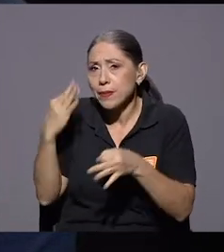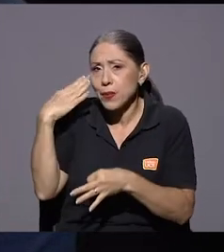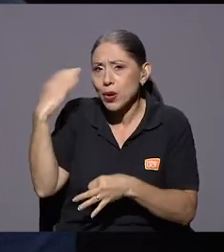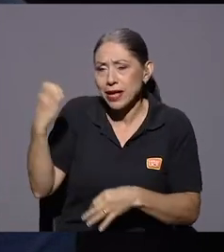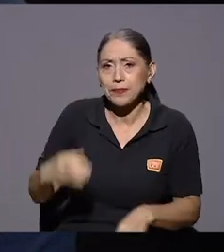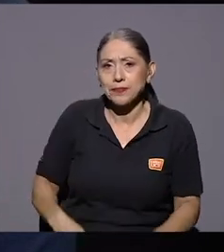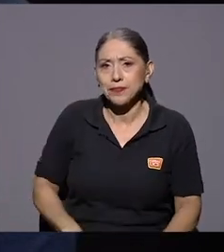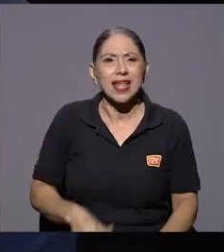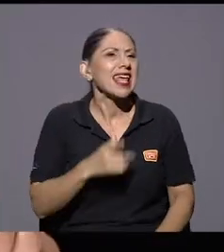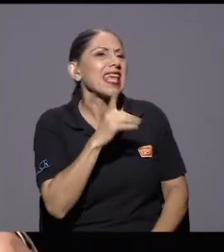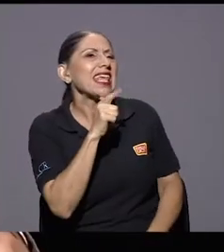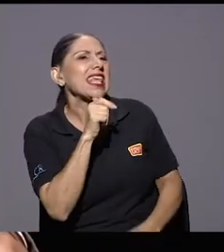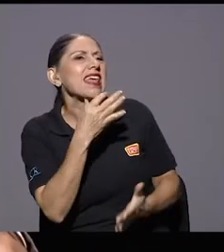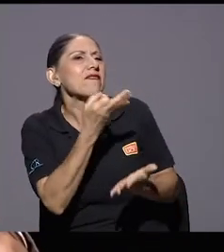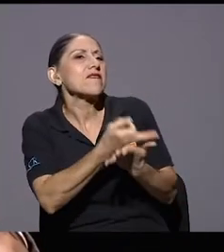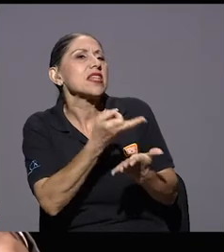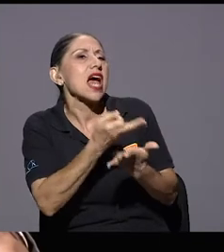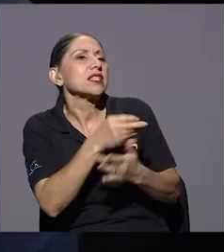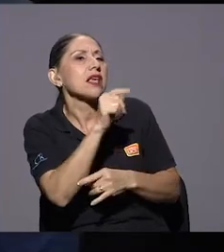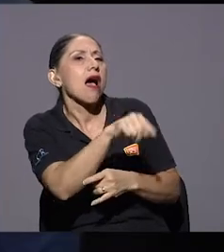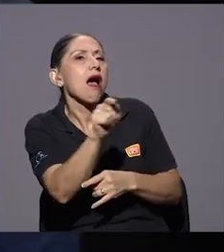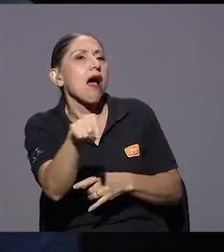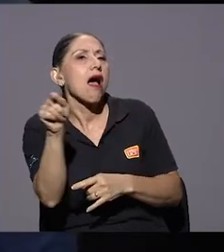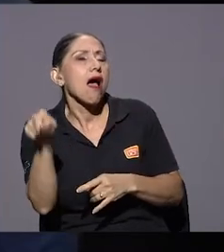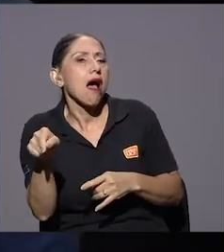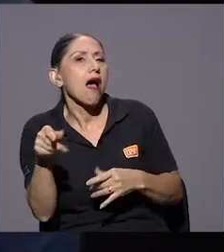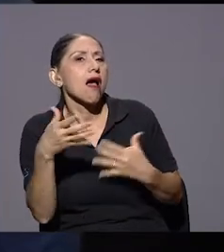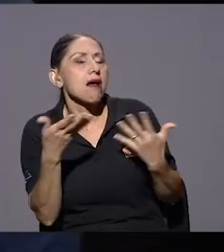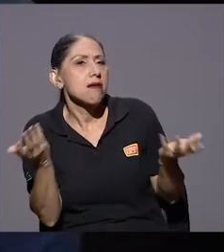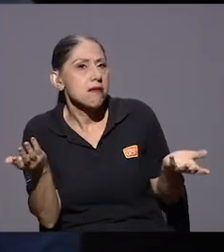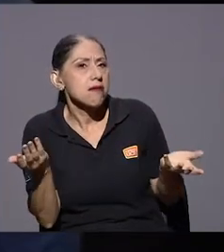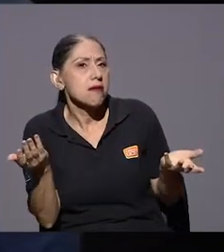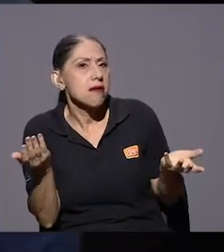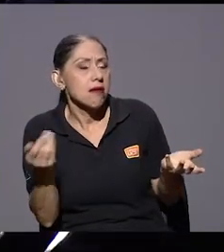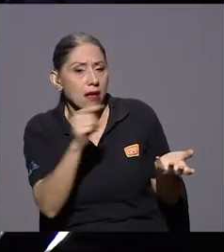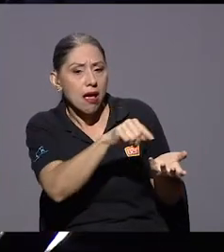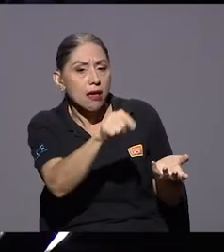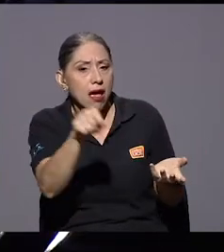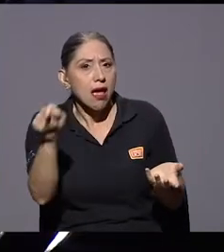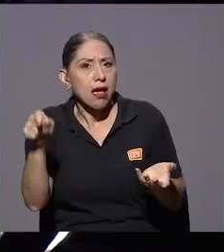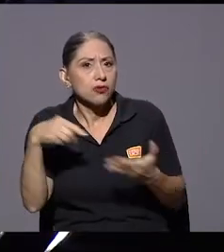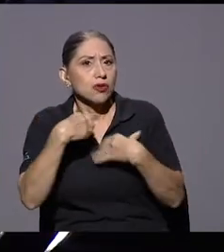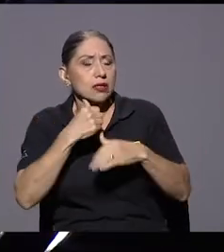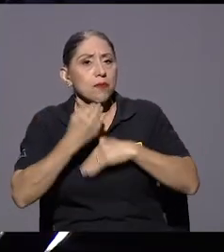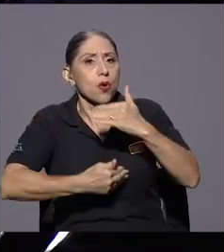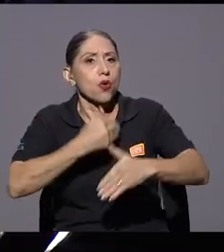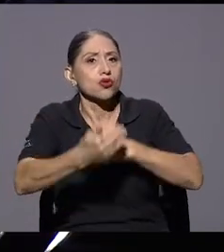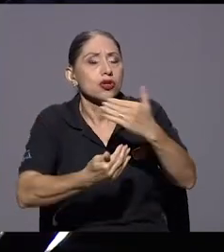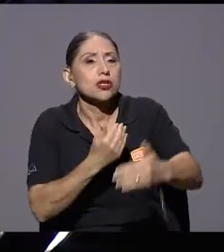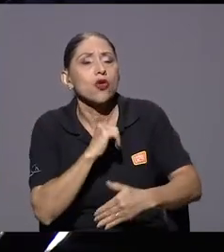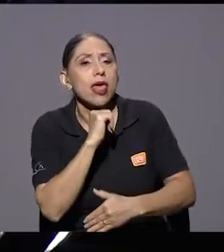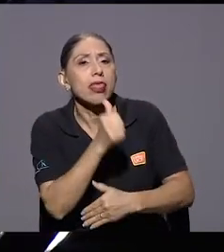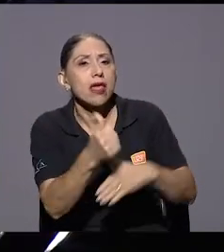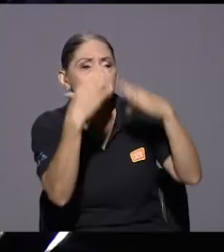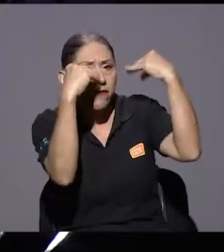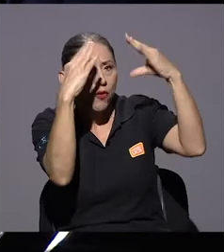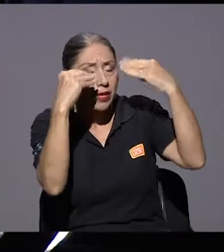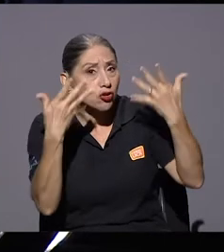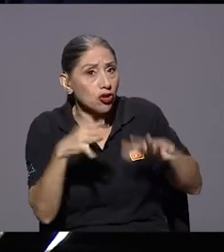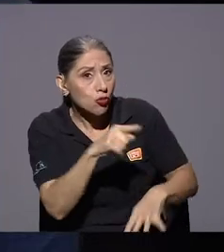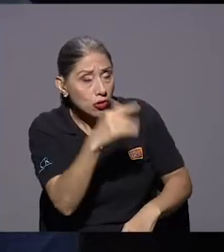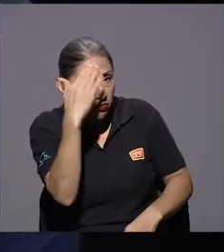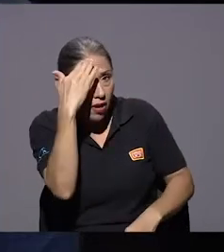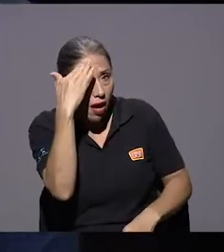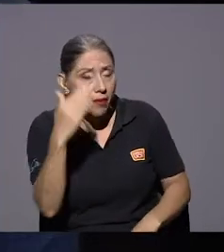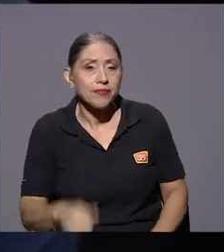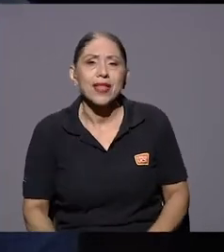poco antes de cámara ¿quién financia esos todos para que para que creen ese proceso de desinformación porque ustedes tienen que tenerlo super identificado